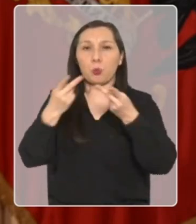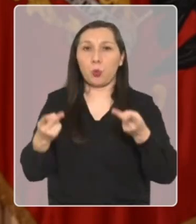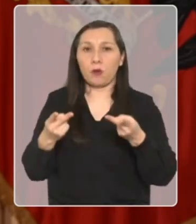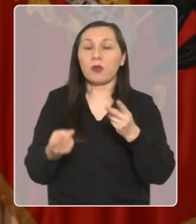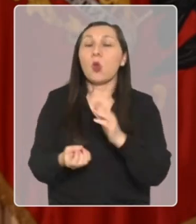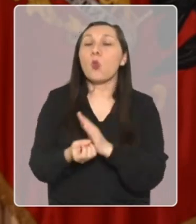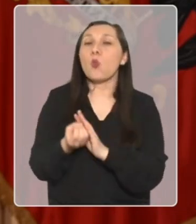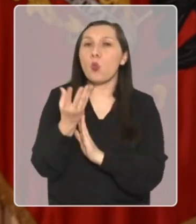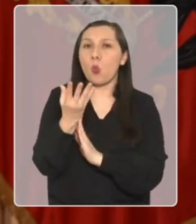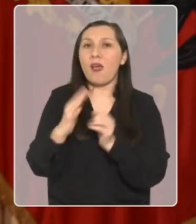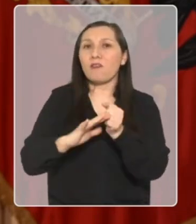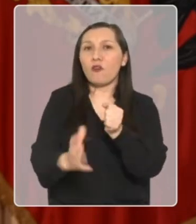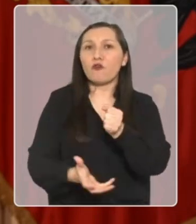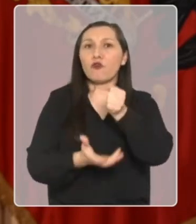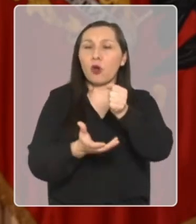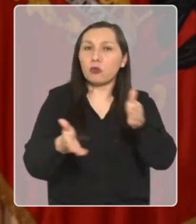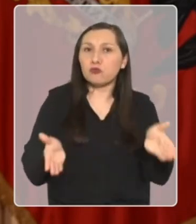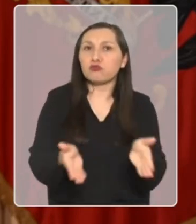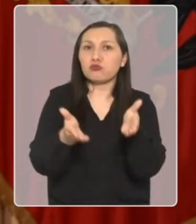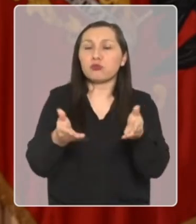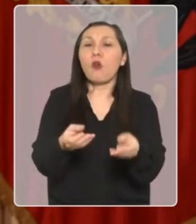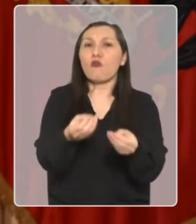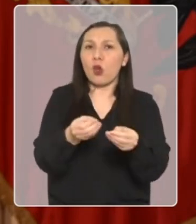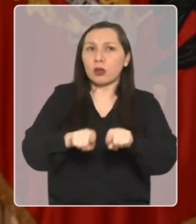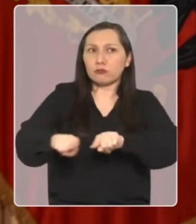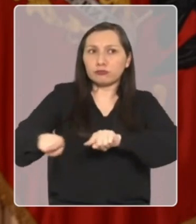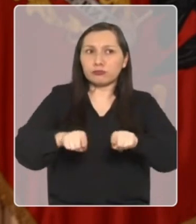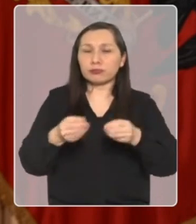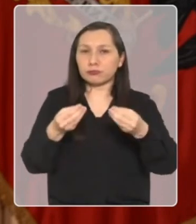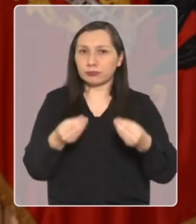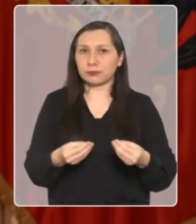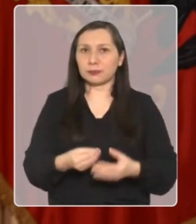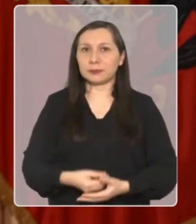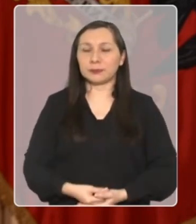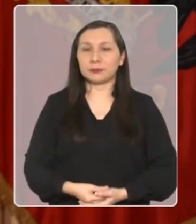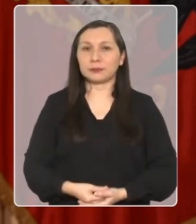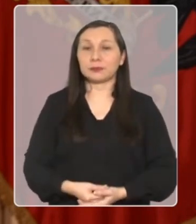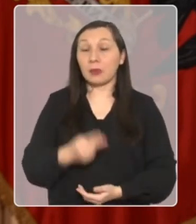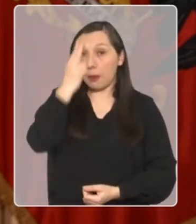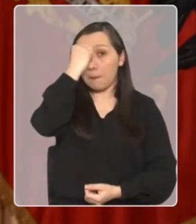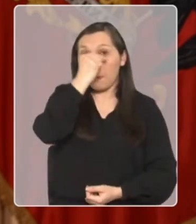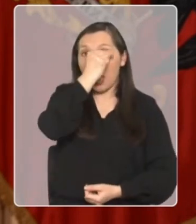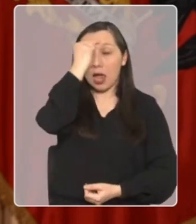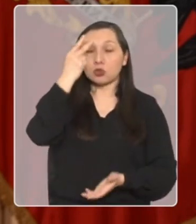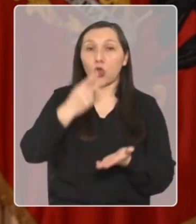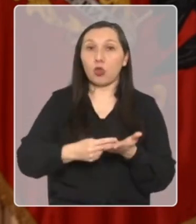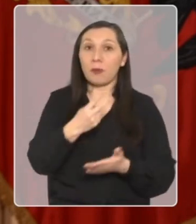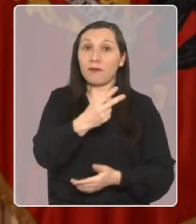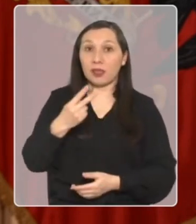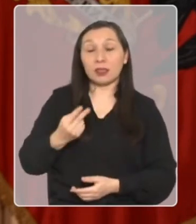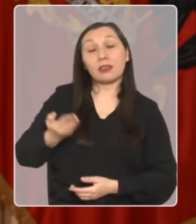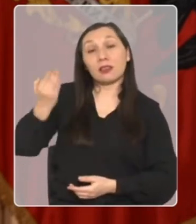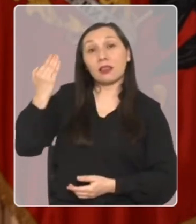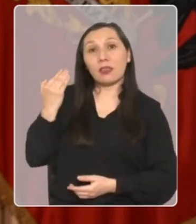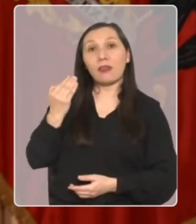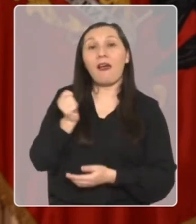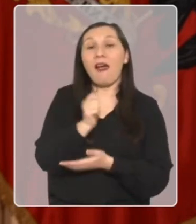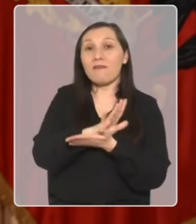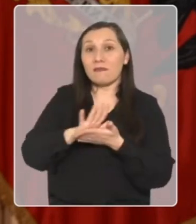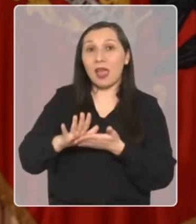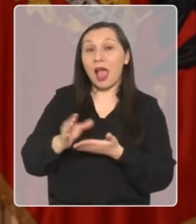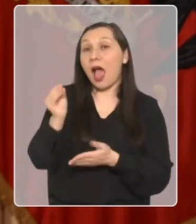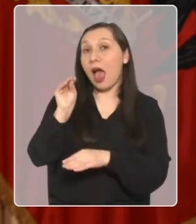educación pública y crearemos un nuevo fondo de incentivo para su buena gestión. En marzo de 2022,